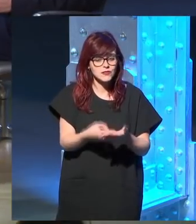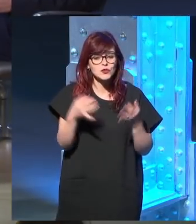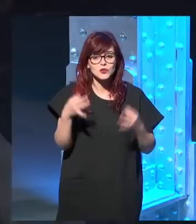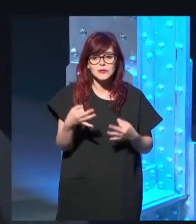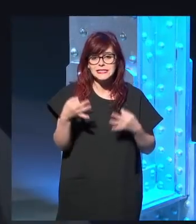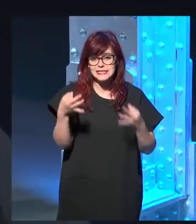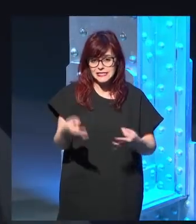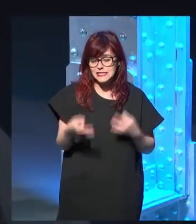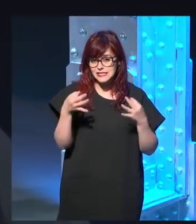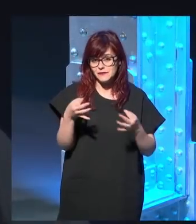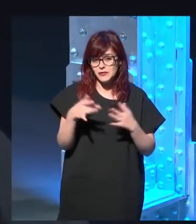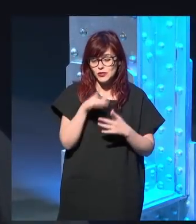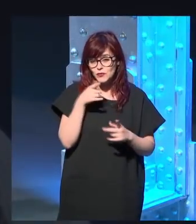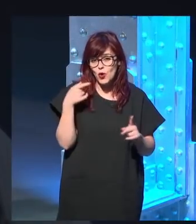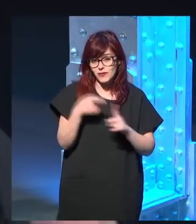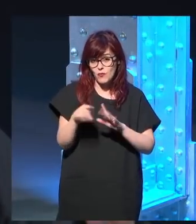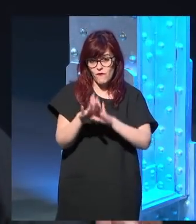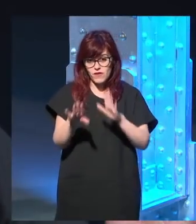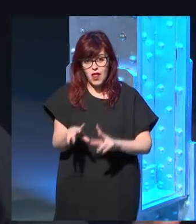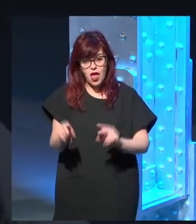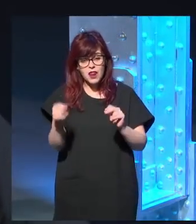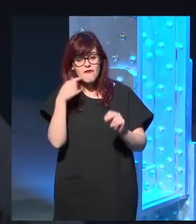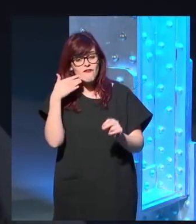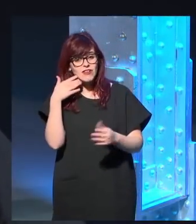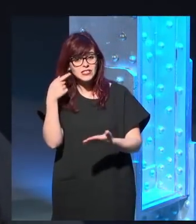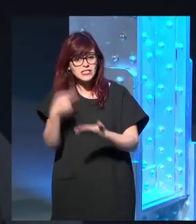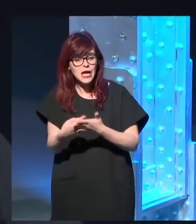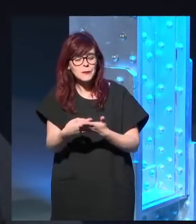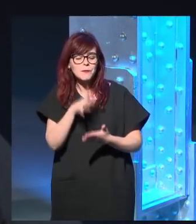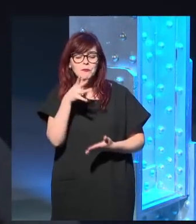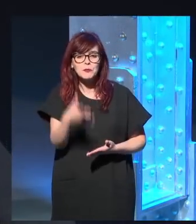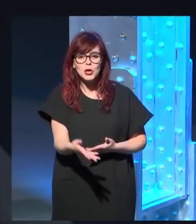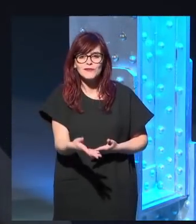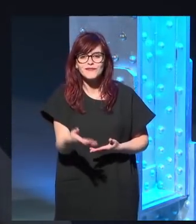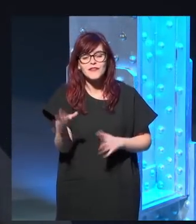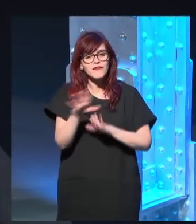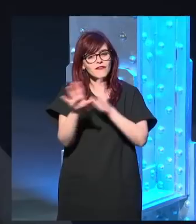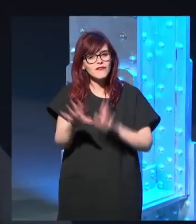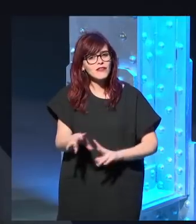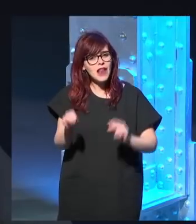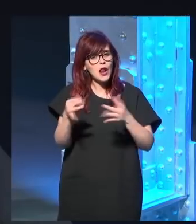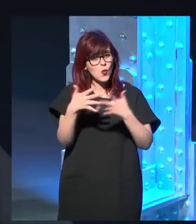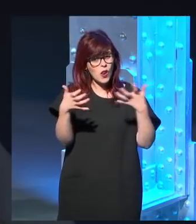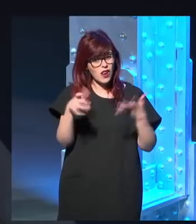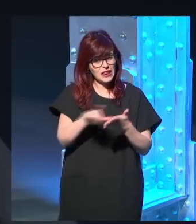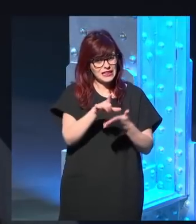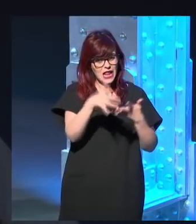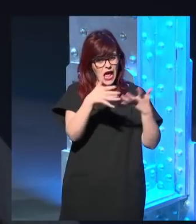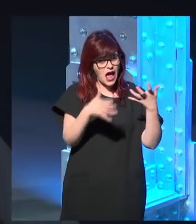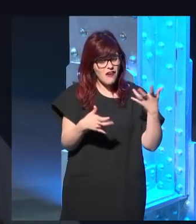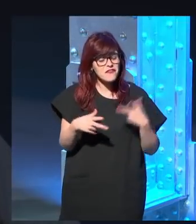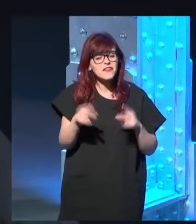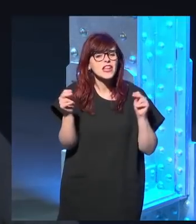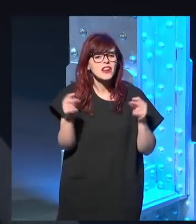que pongo siempre para marcar el final y lo dejo porque el final de un texto literario puede ser cualquier